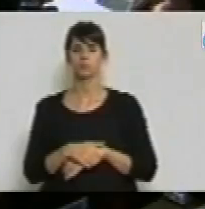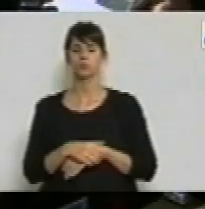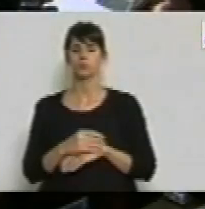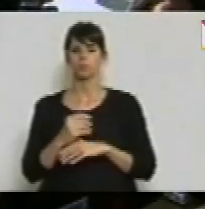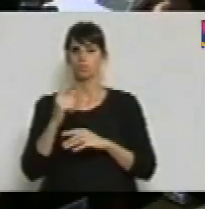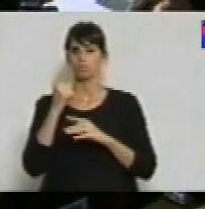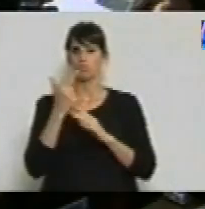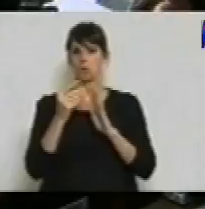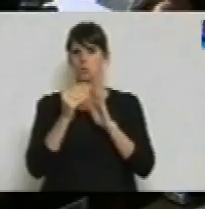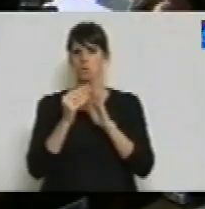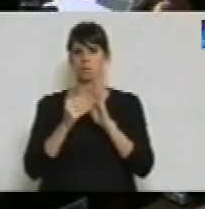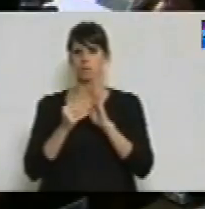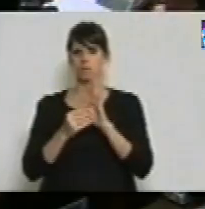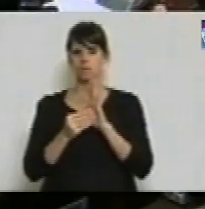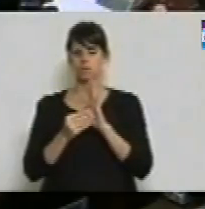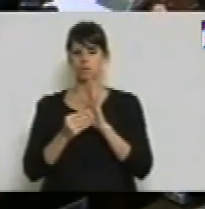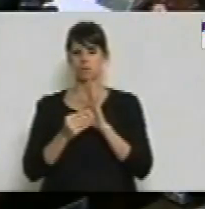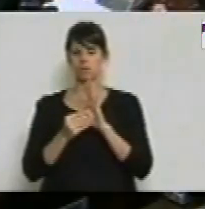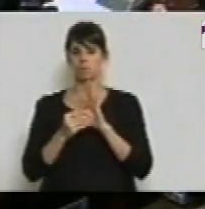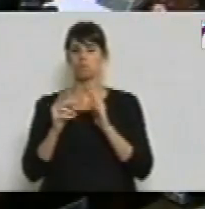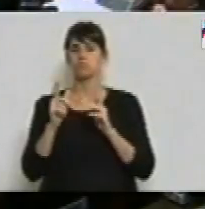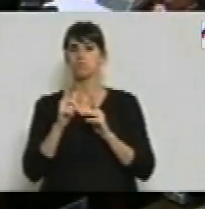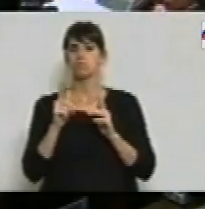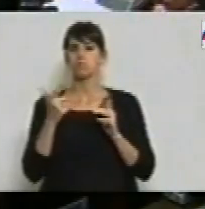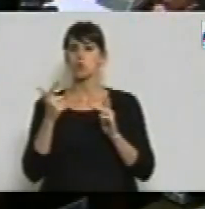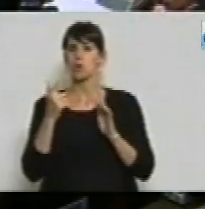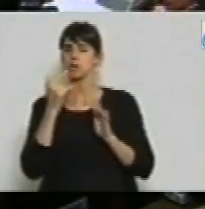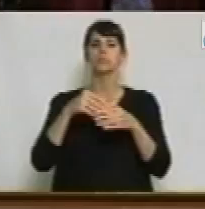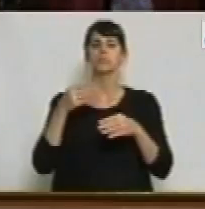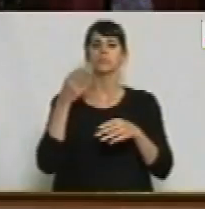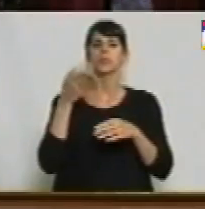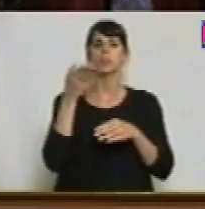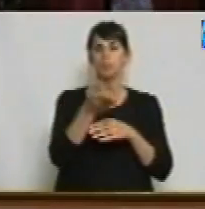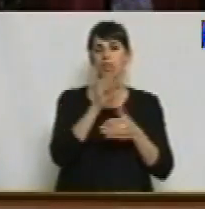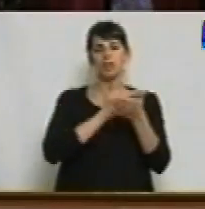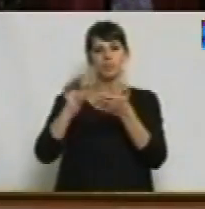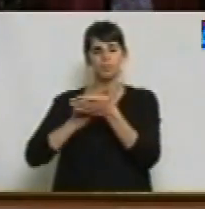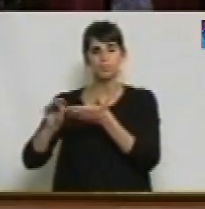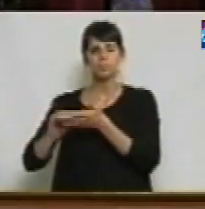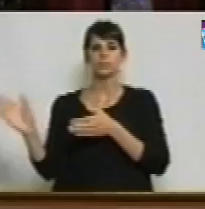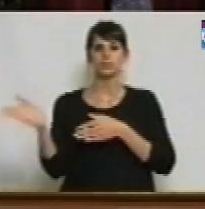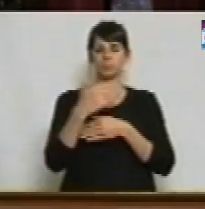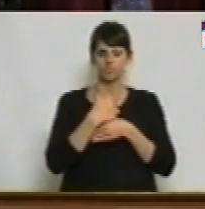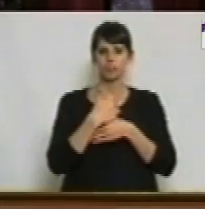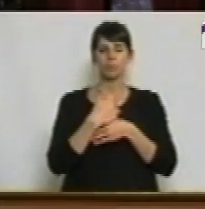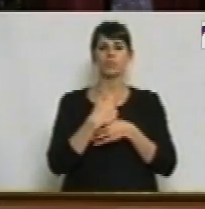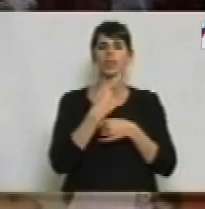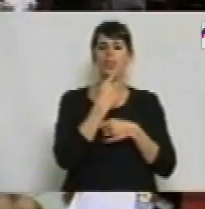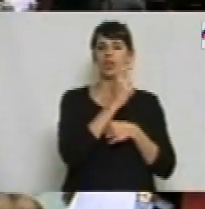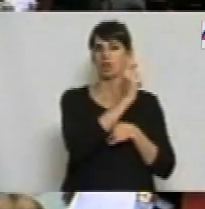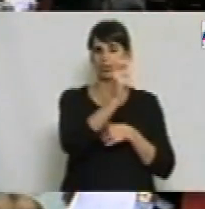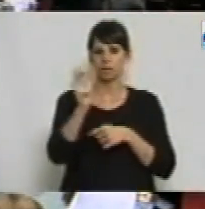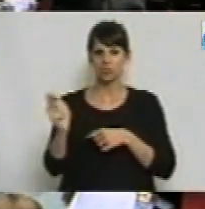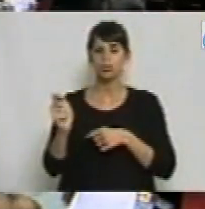va a votar, pidiéndole a los señores legisladores que se identifiquen, se va a votar en general el